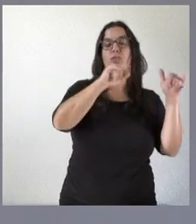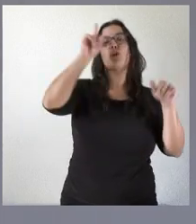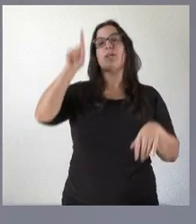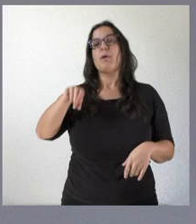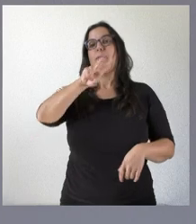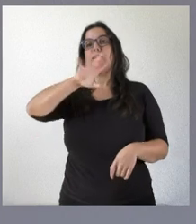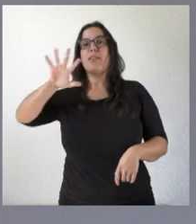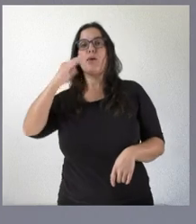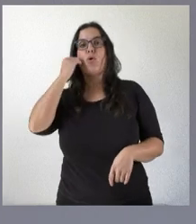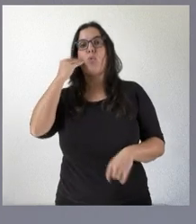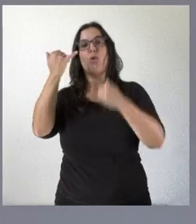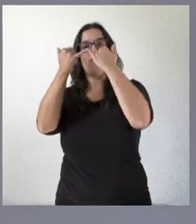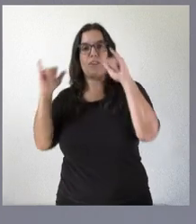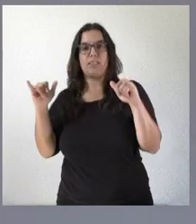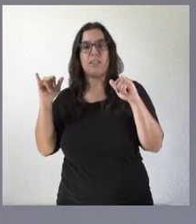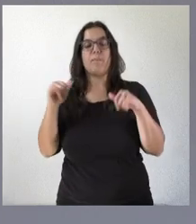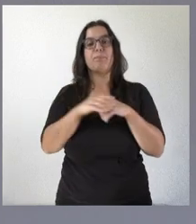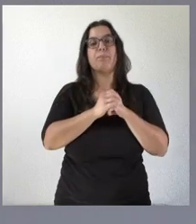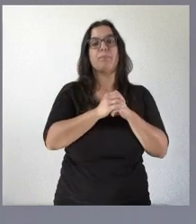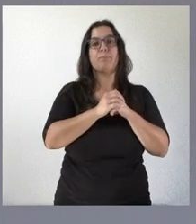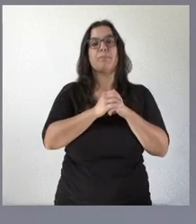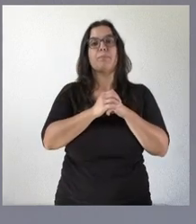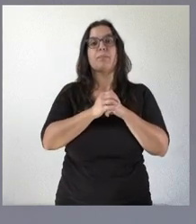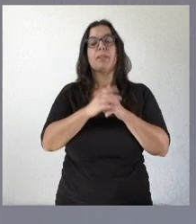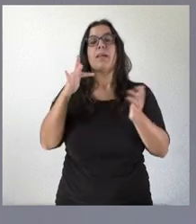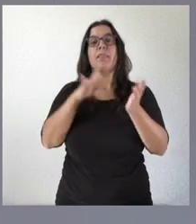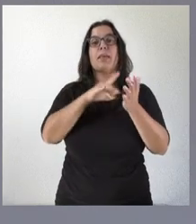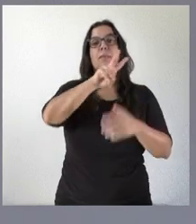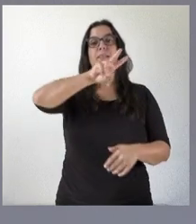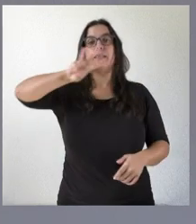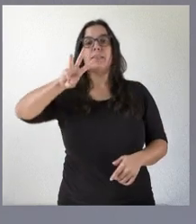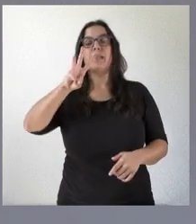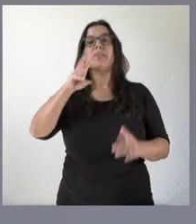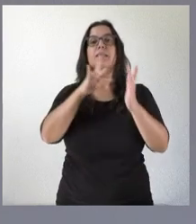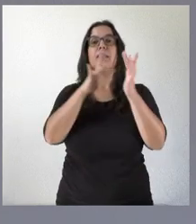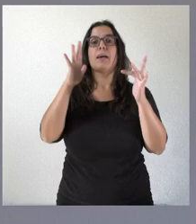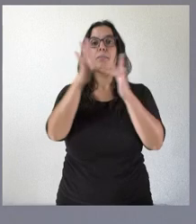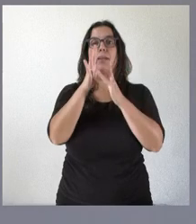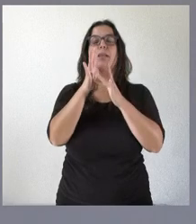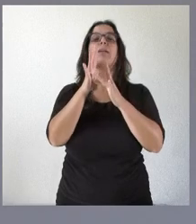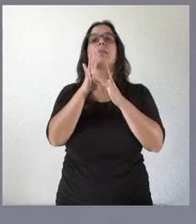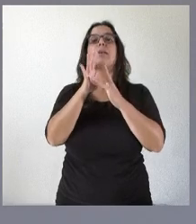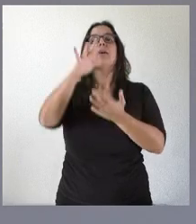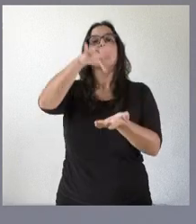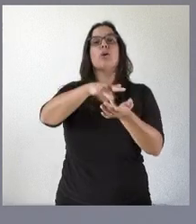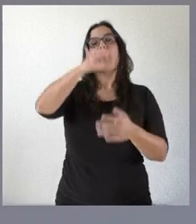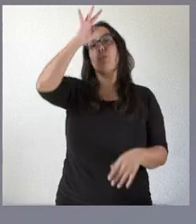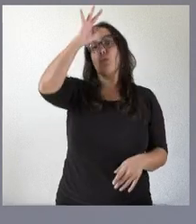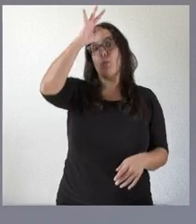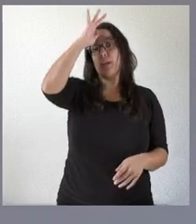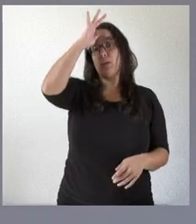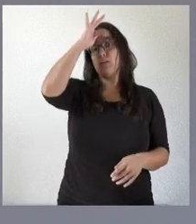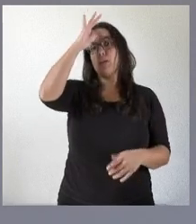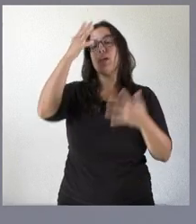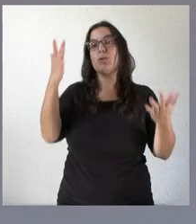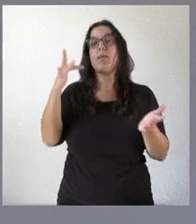ustedes que en este ejercicio el día 23 de abril, me refiero al año 2023, caerá en domingo y por tanto el día de